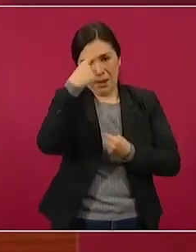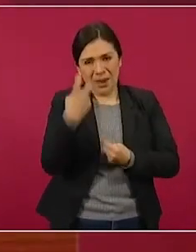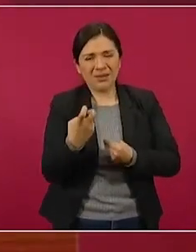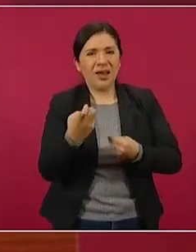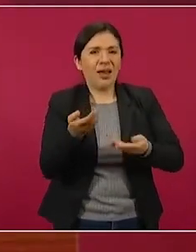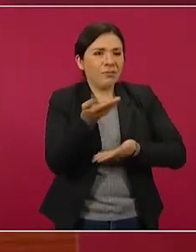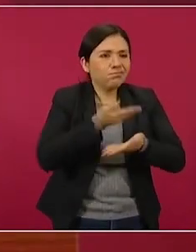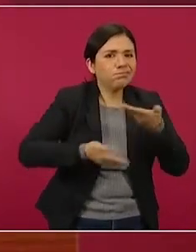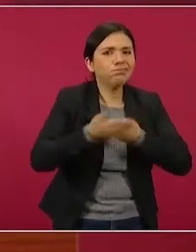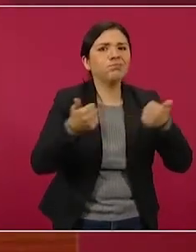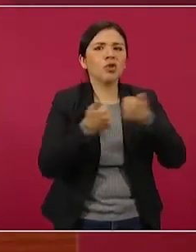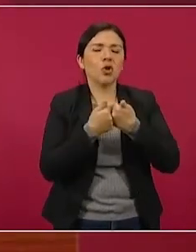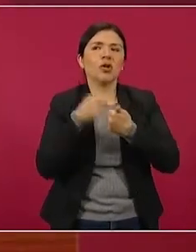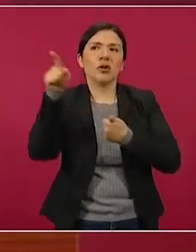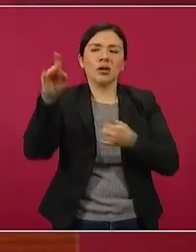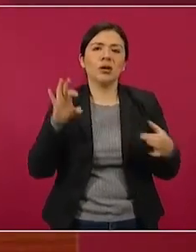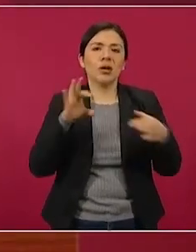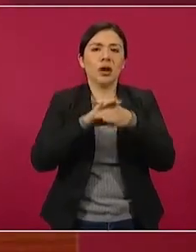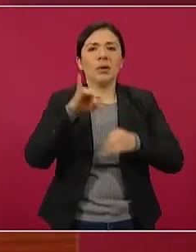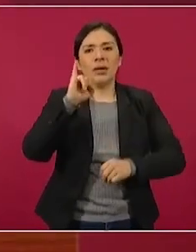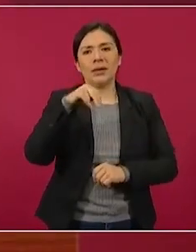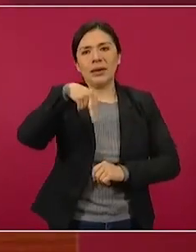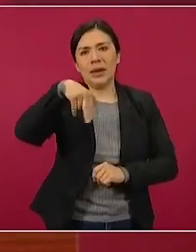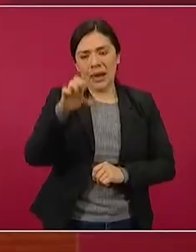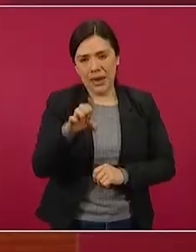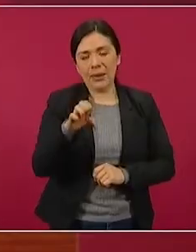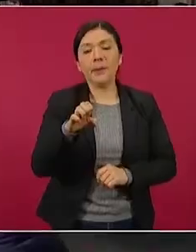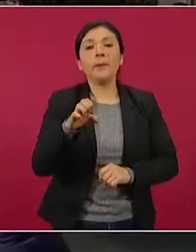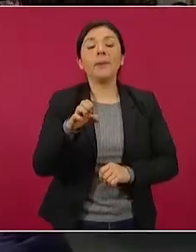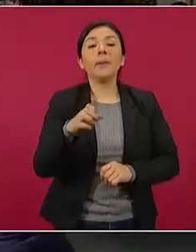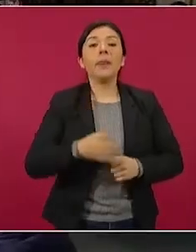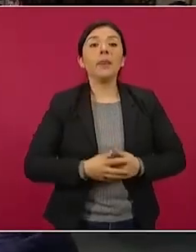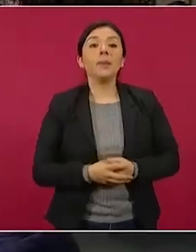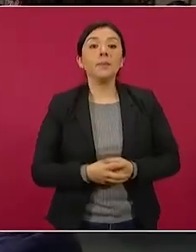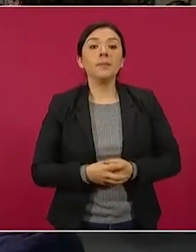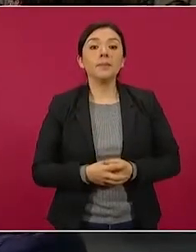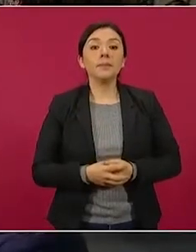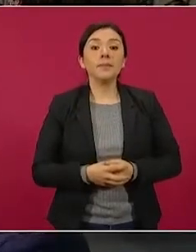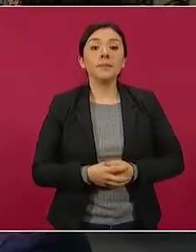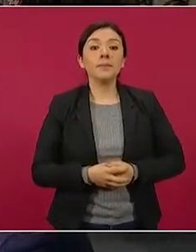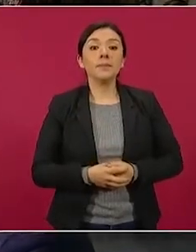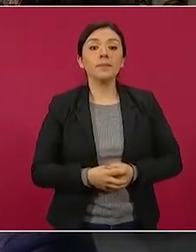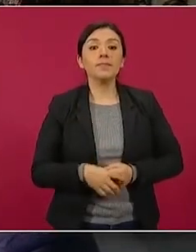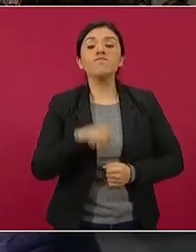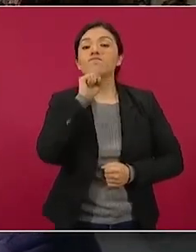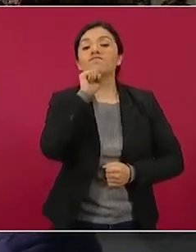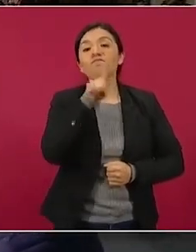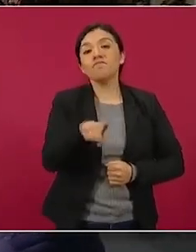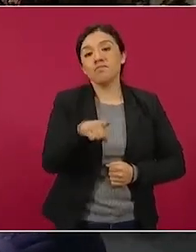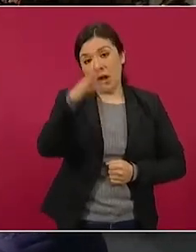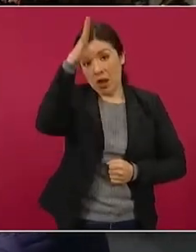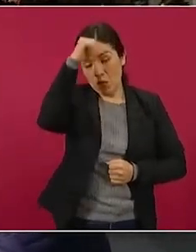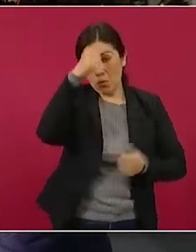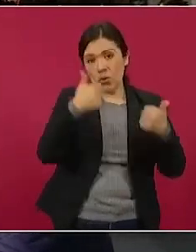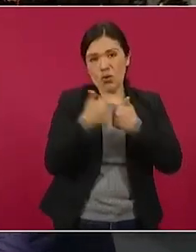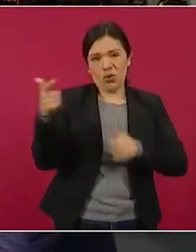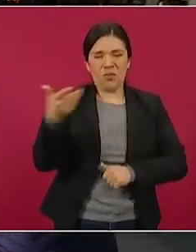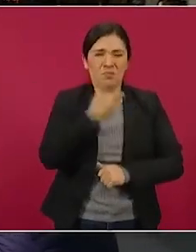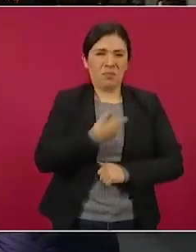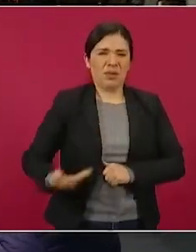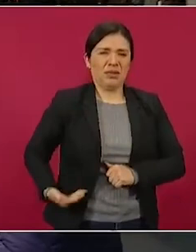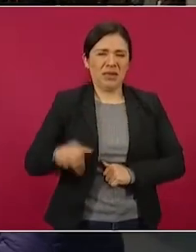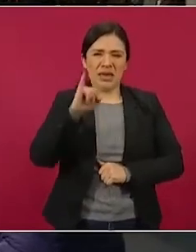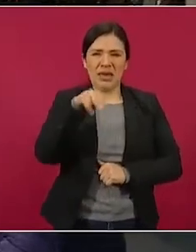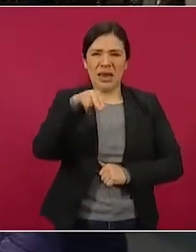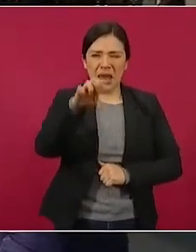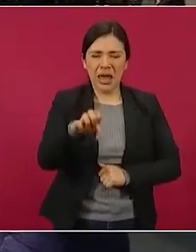y la relación con el Instituto Nacional Electoral, así como con el presidente del INE y